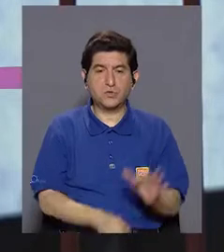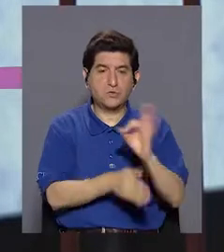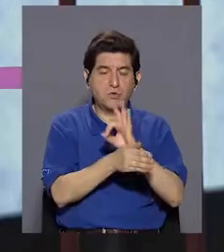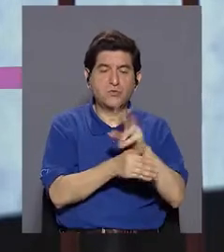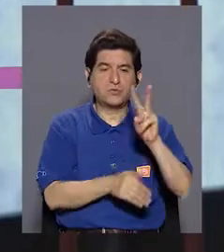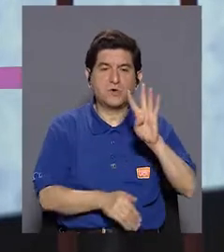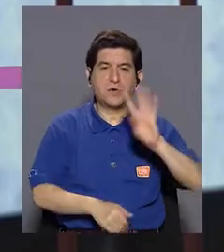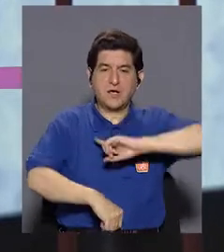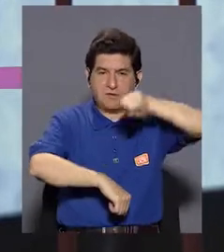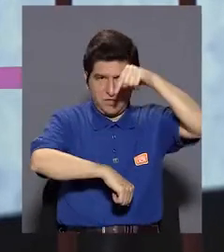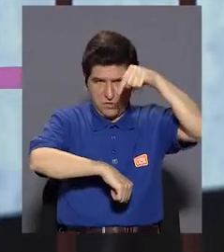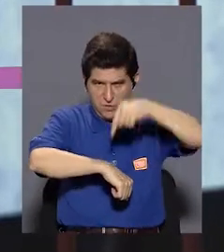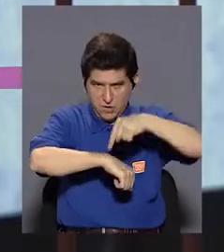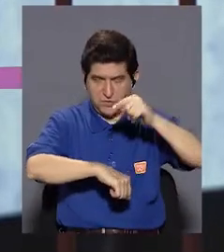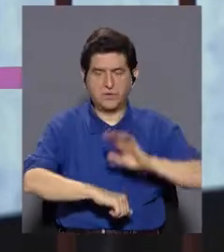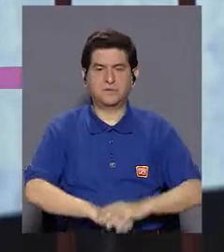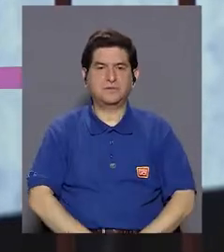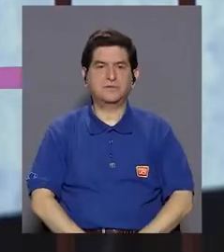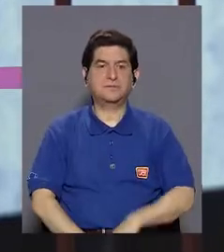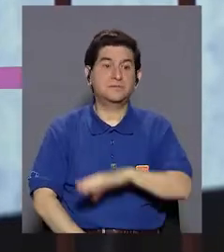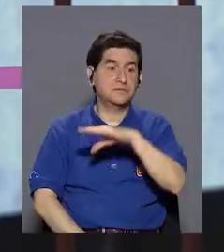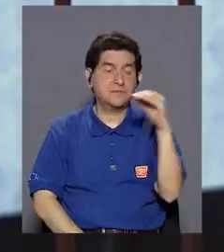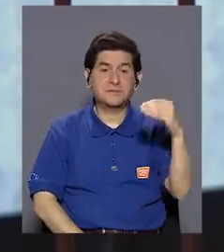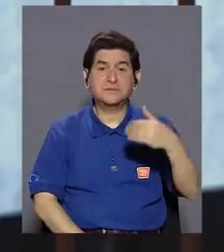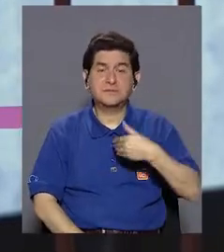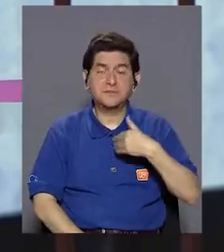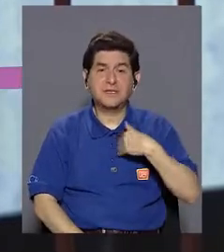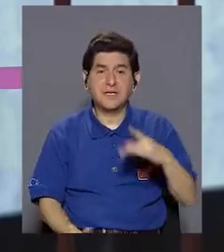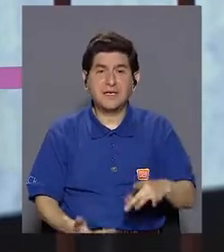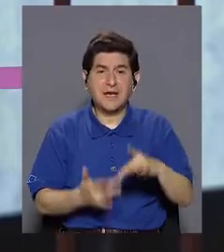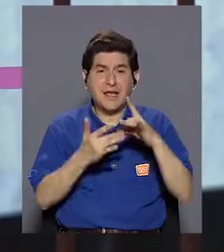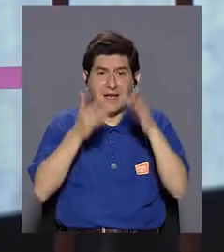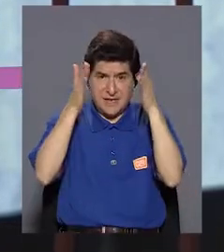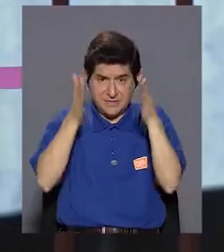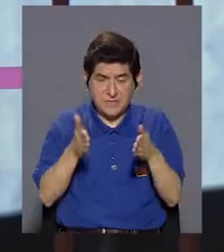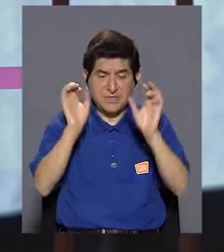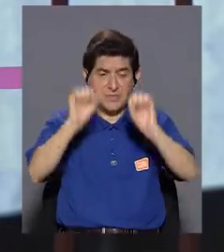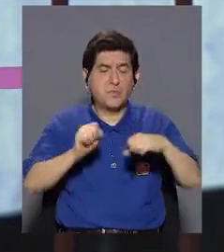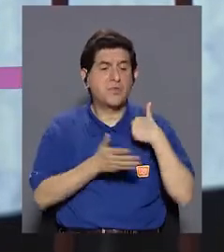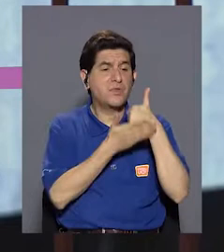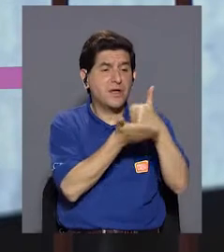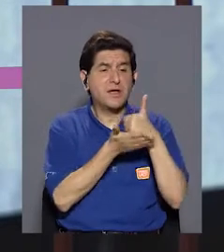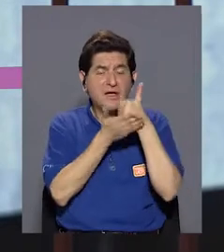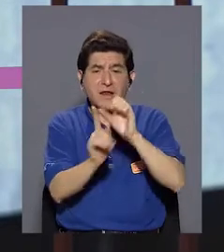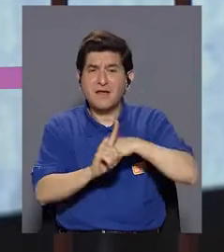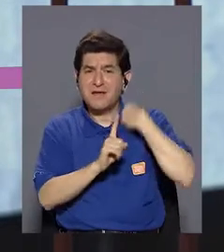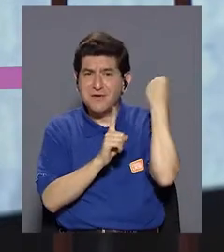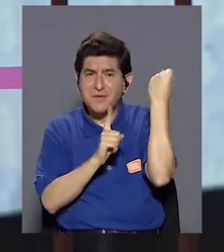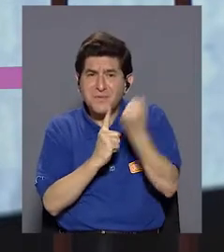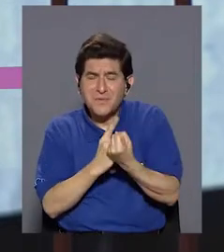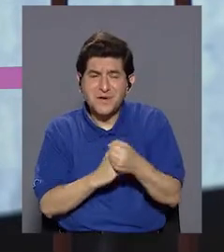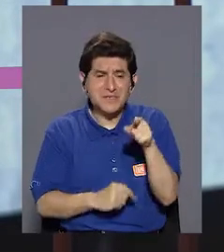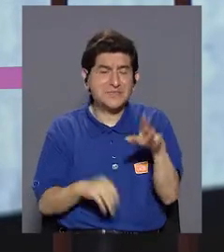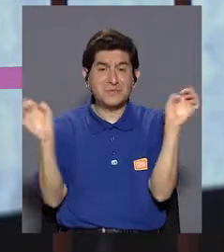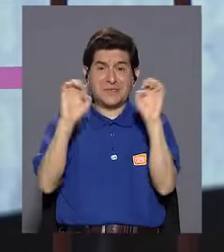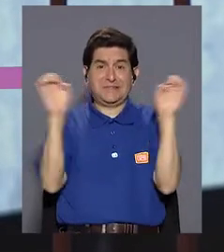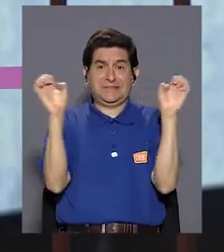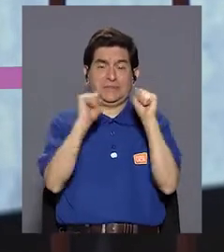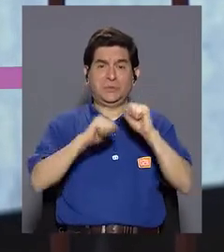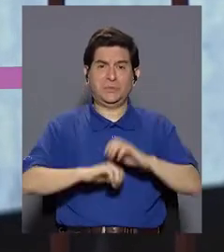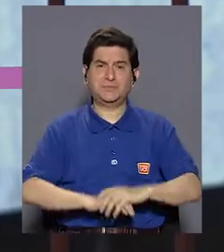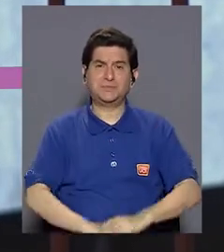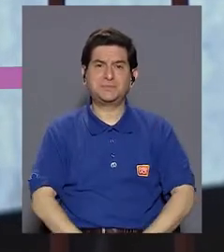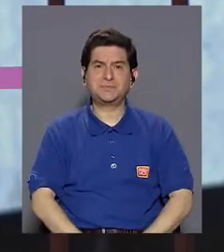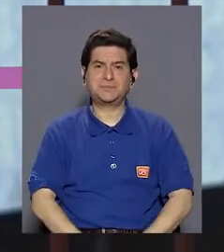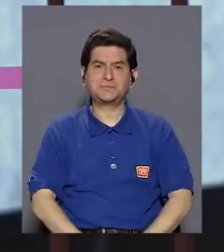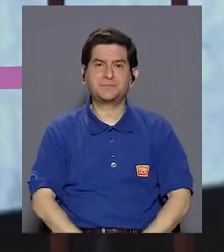que funciona 24 horas al día, y que tenemos especialistas para que les puedan ayudar en situaciones de emergencia.